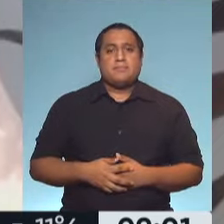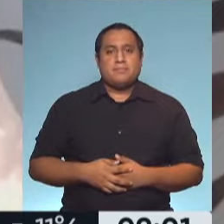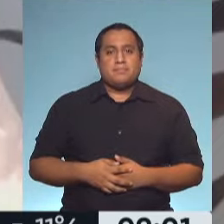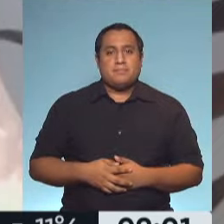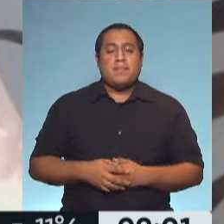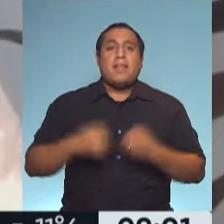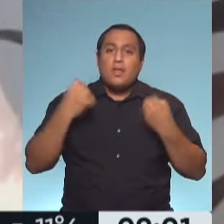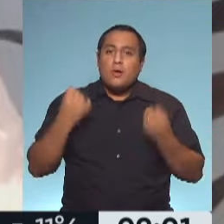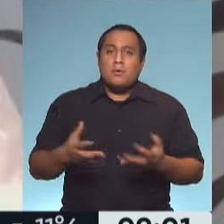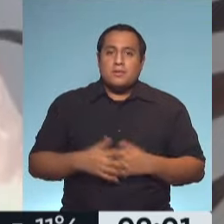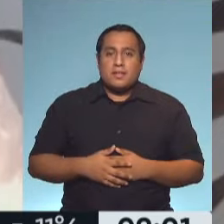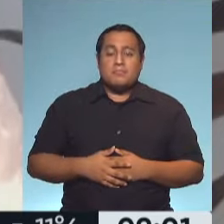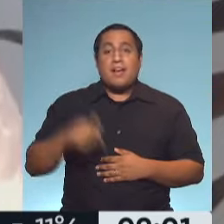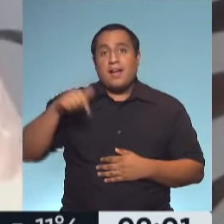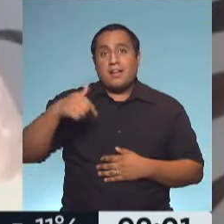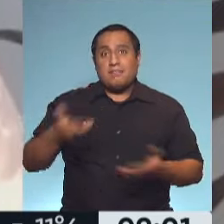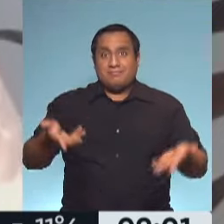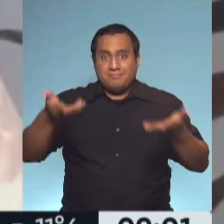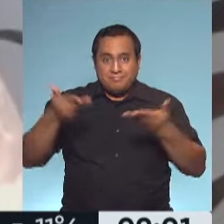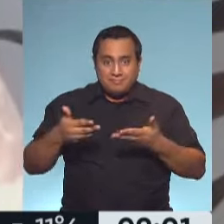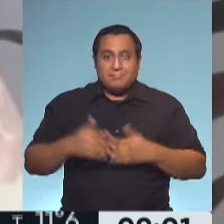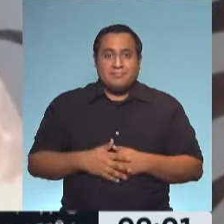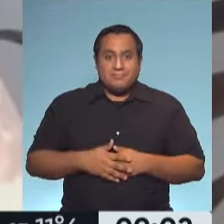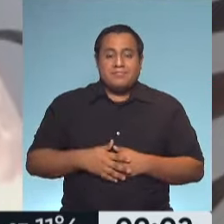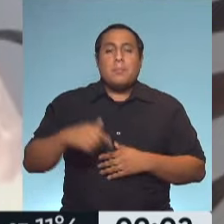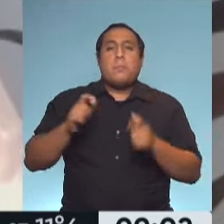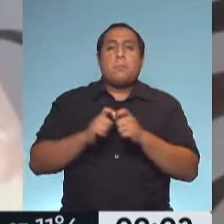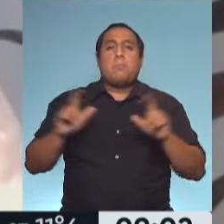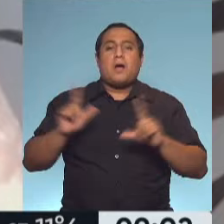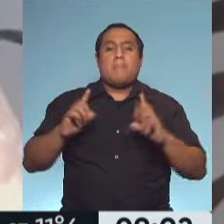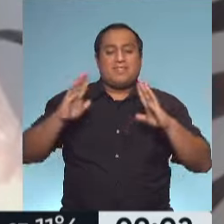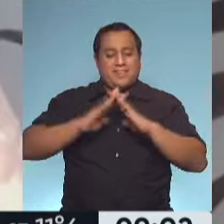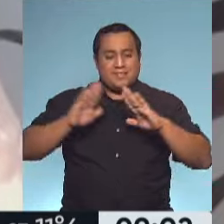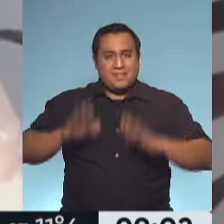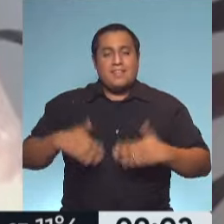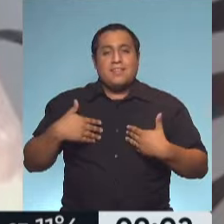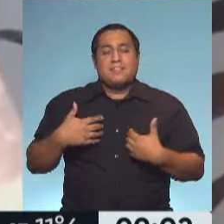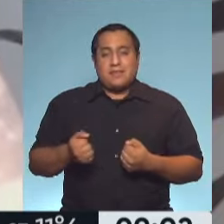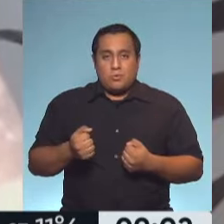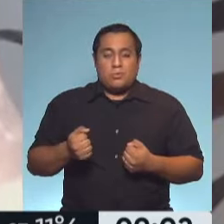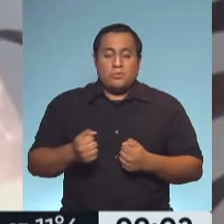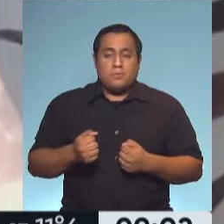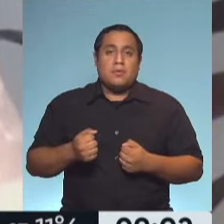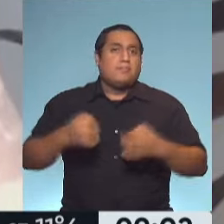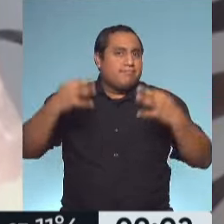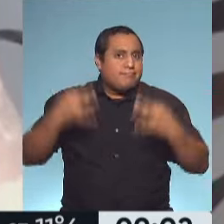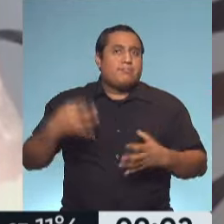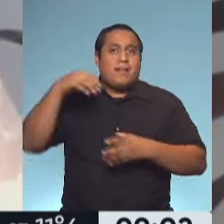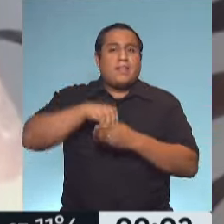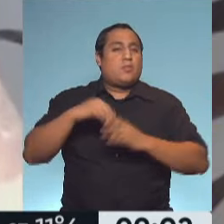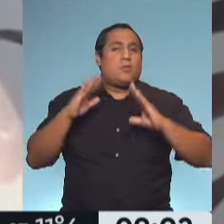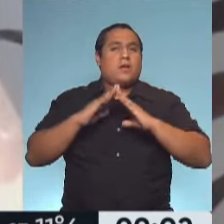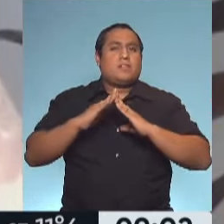¿Cómo les va? Aquí los recibo en este espacio, en este Quédate en Casa versión justamente 100% en casa porque